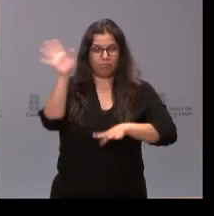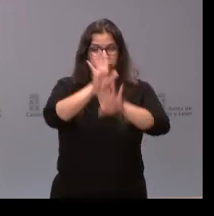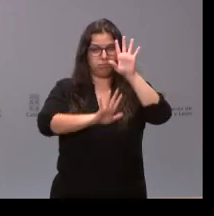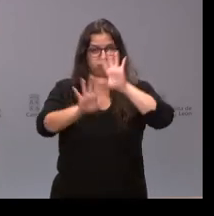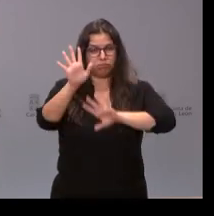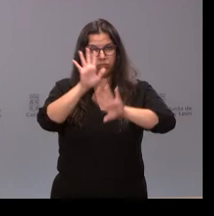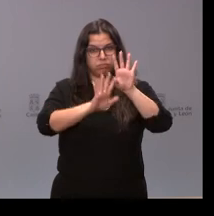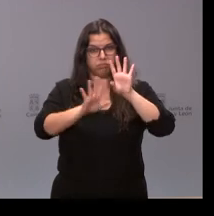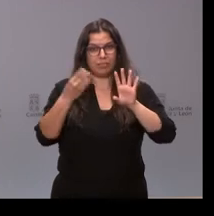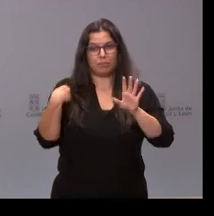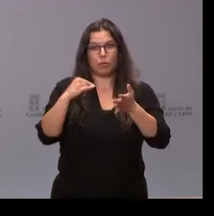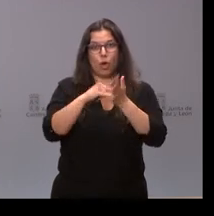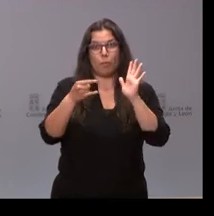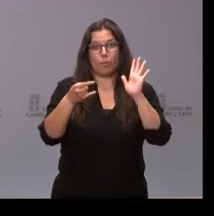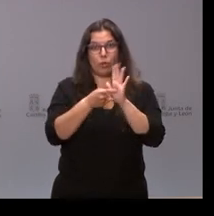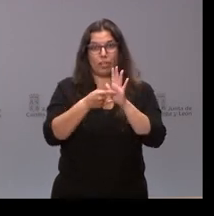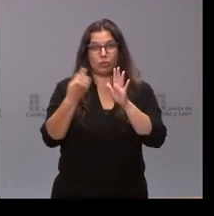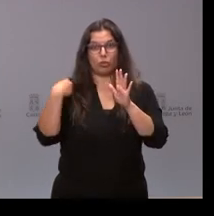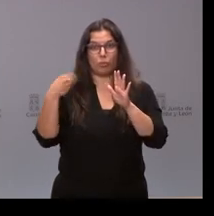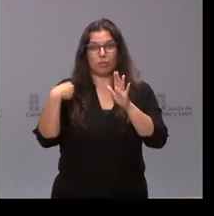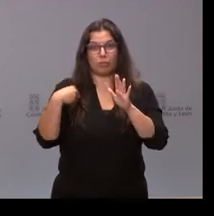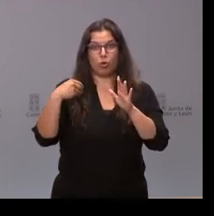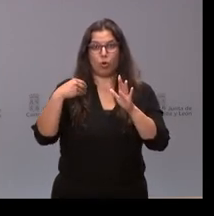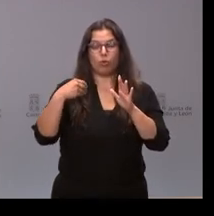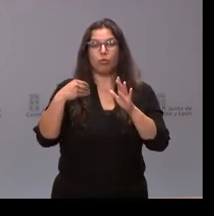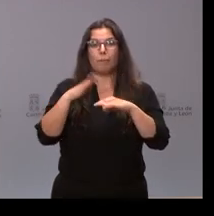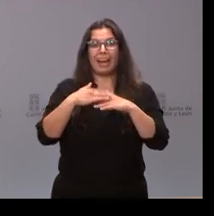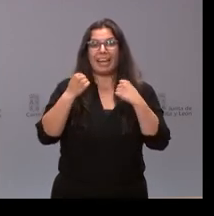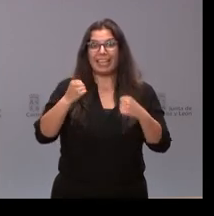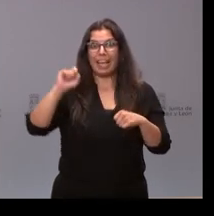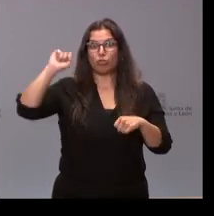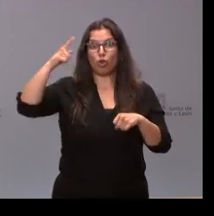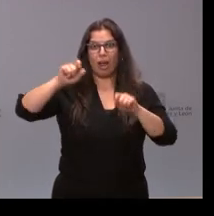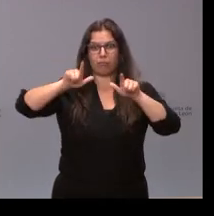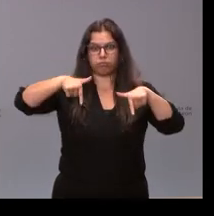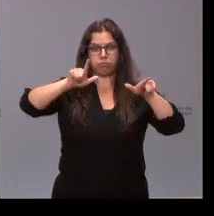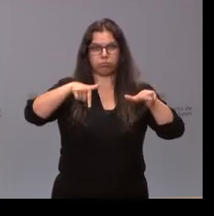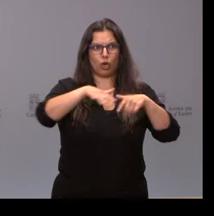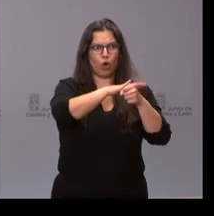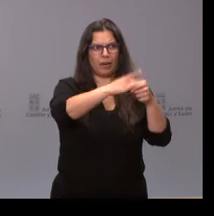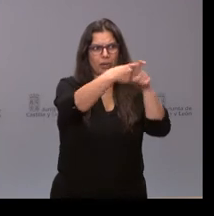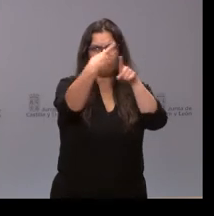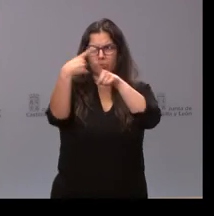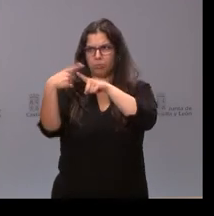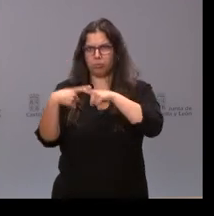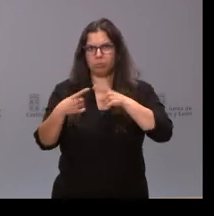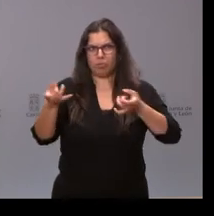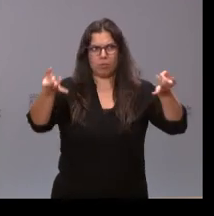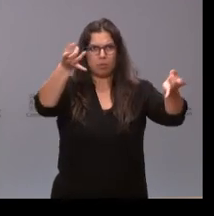los proyectos fotovoltaicos, que están ya proyectos por todas las comarcas y está la gente bastante